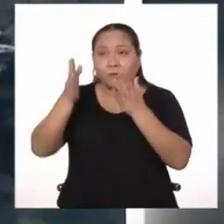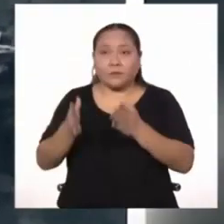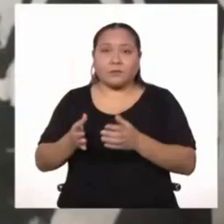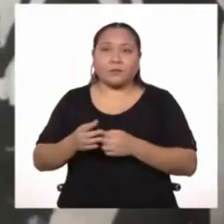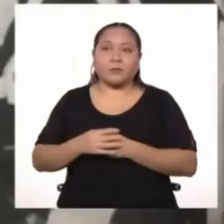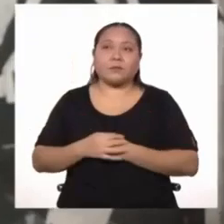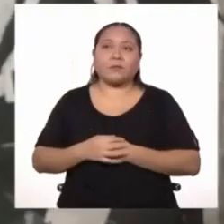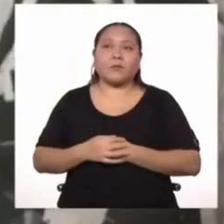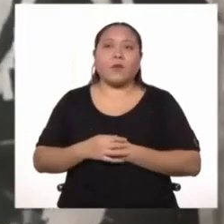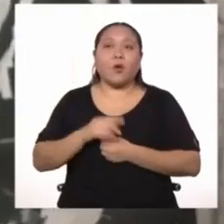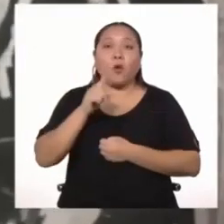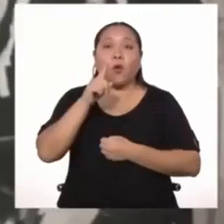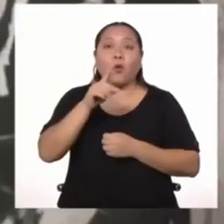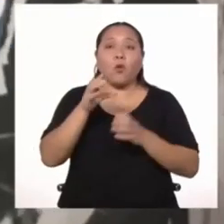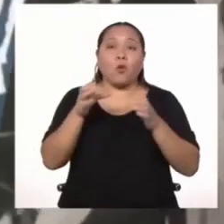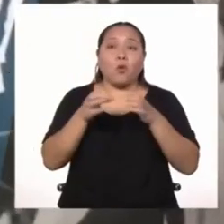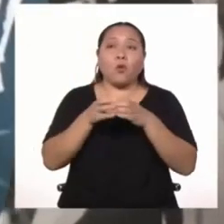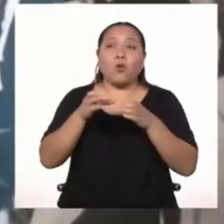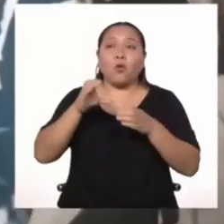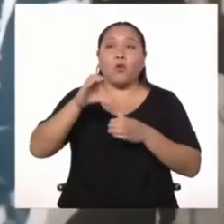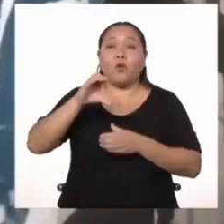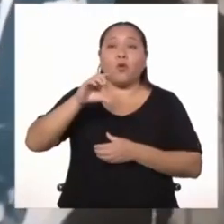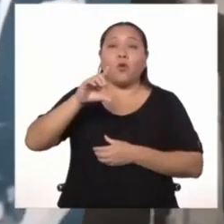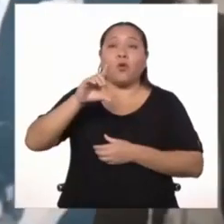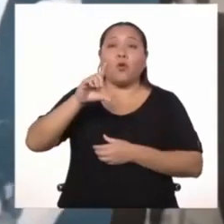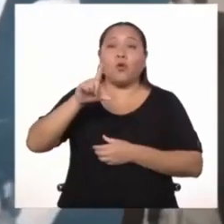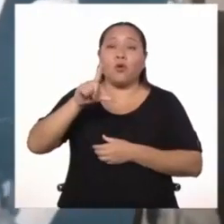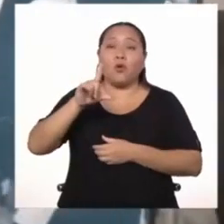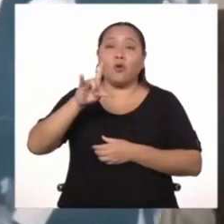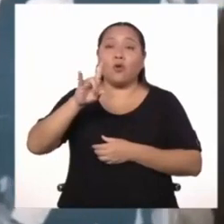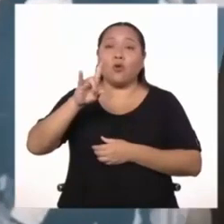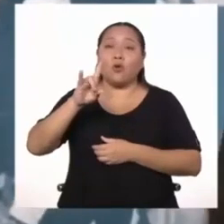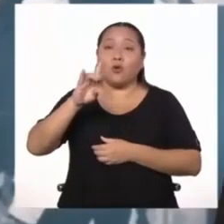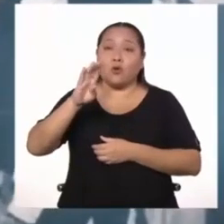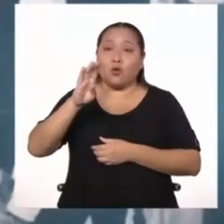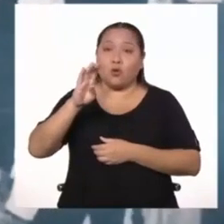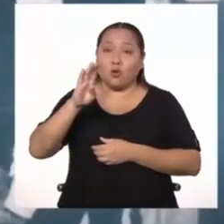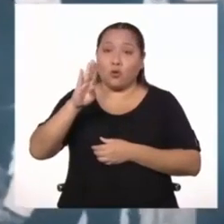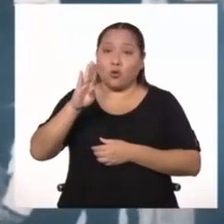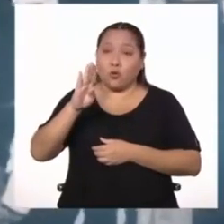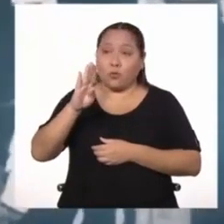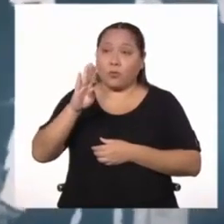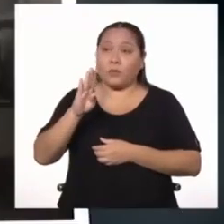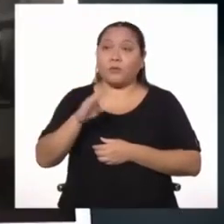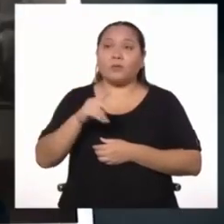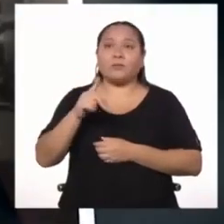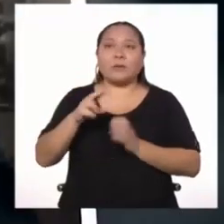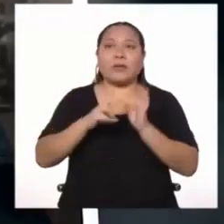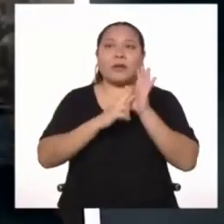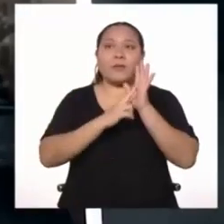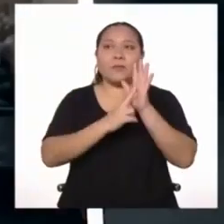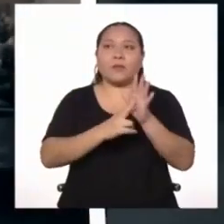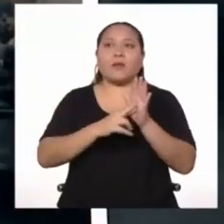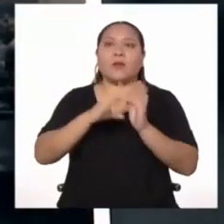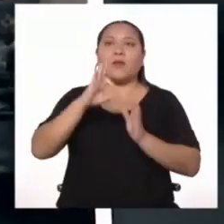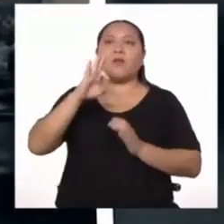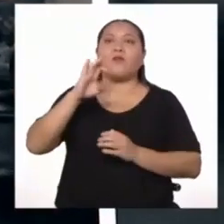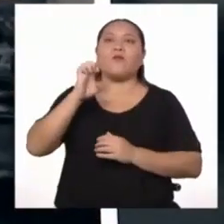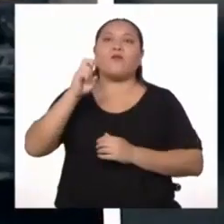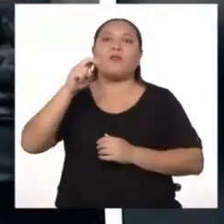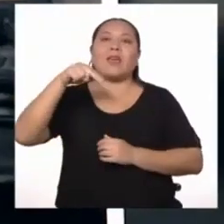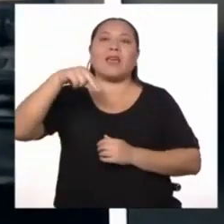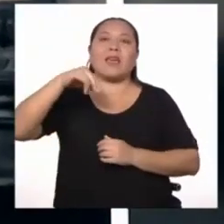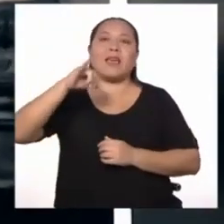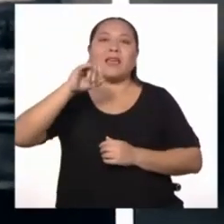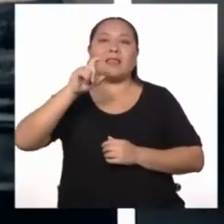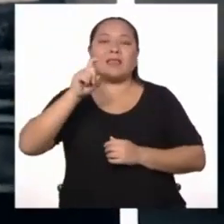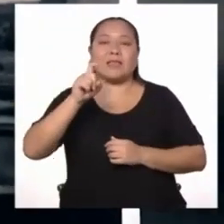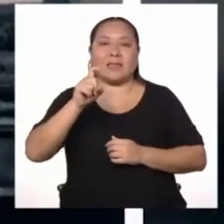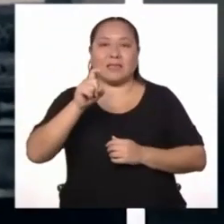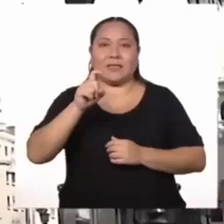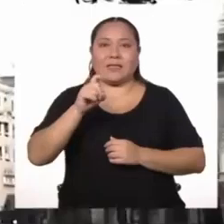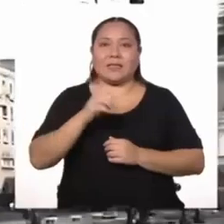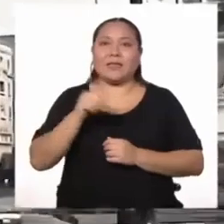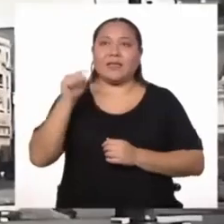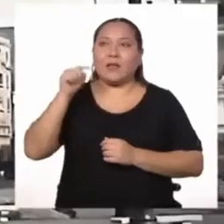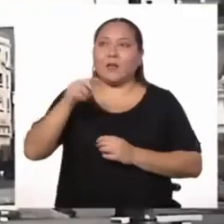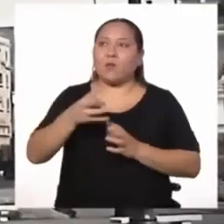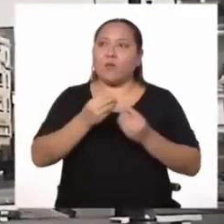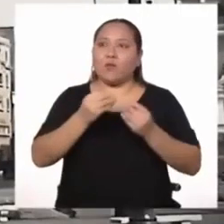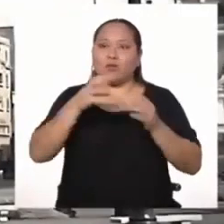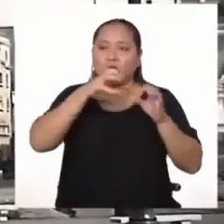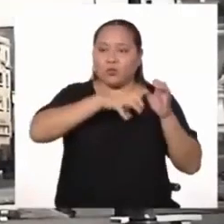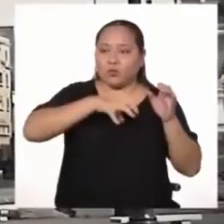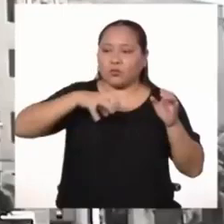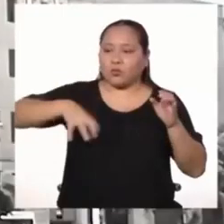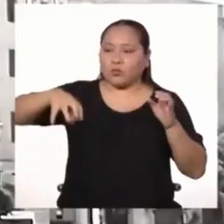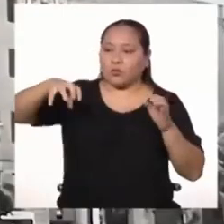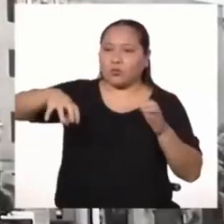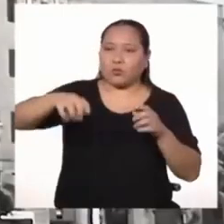Uno de los clubes más representativos de la colonia británica es el Phoenix Club, que tuvo varios locales en